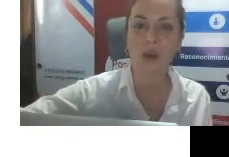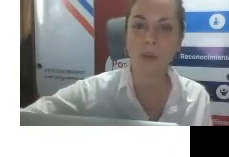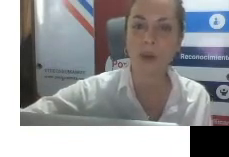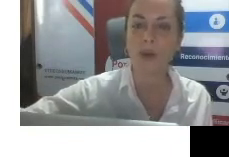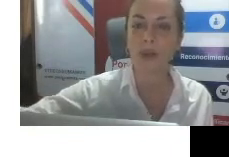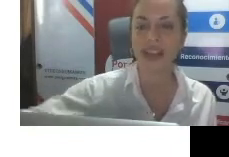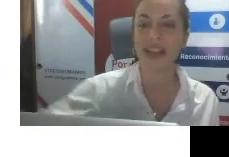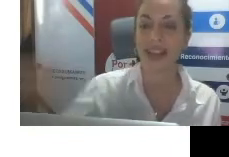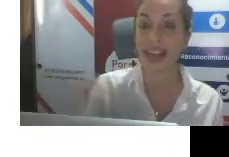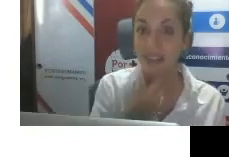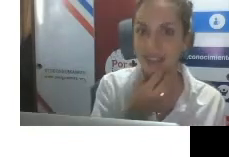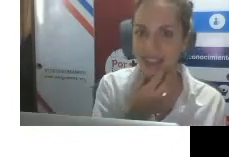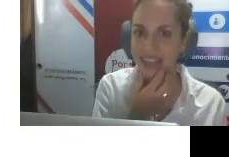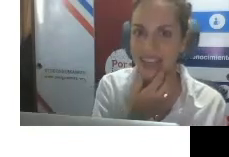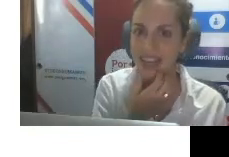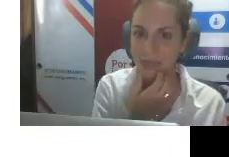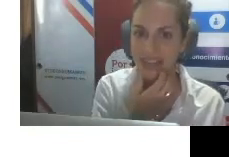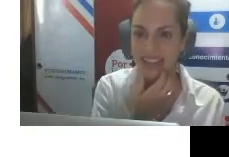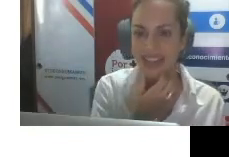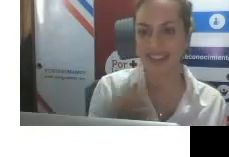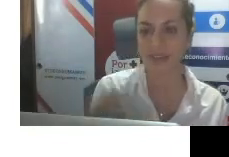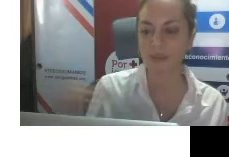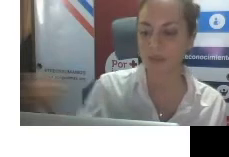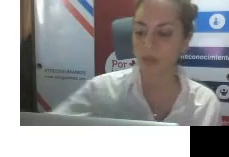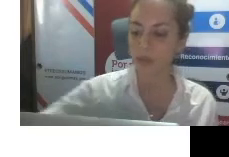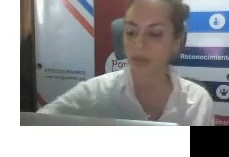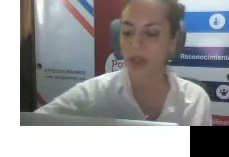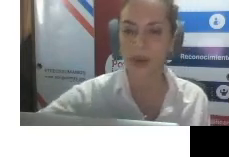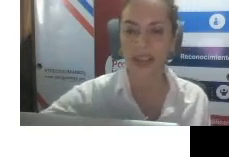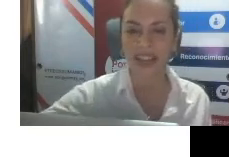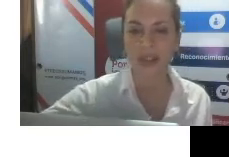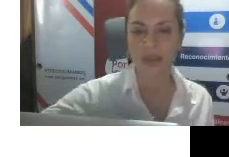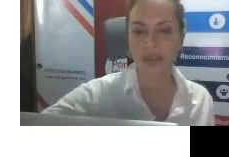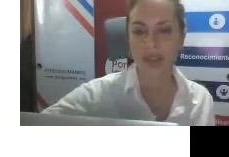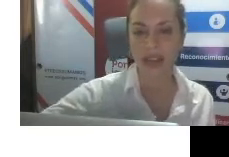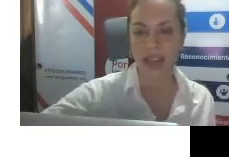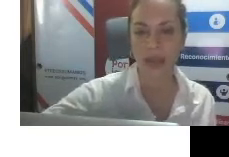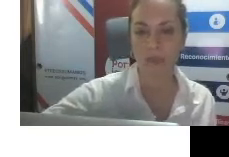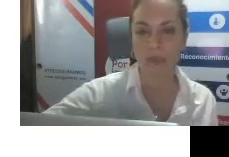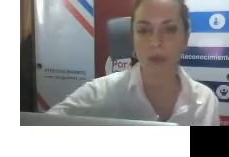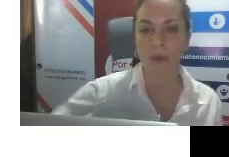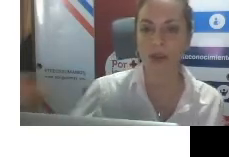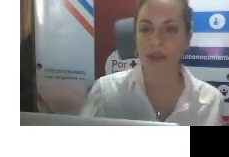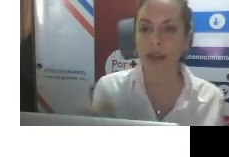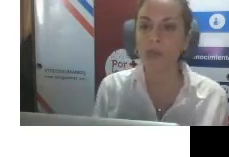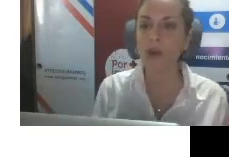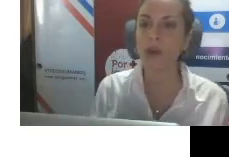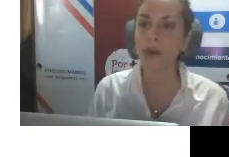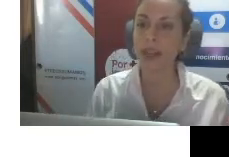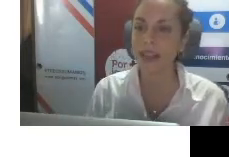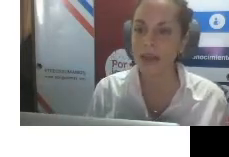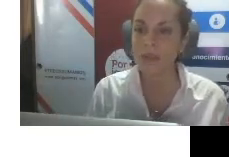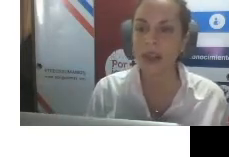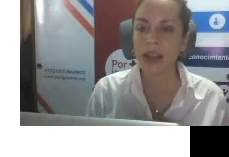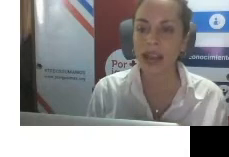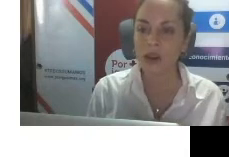hablar un poco de la RBC y la PLA, ¿sí? Bueno, aquí tenemos, para contarles un poco